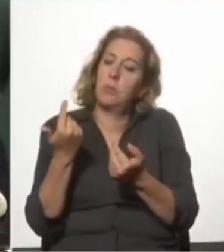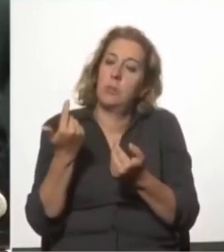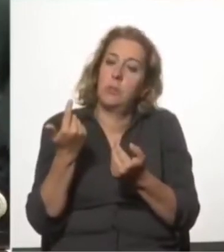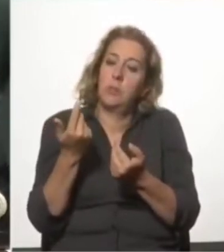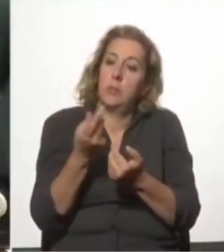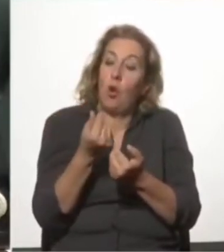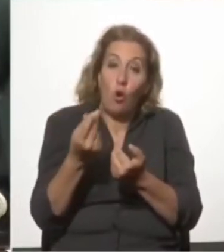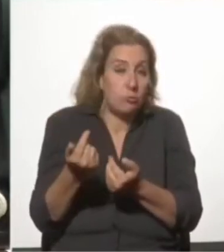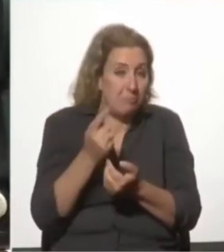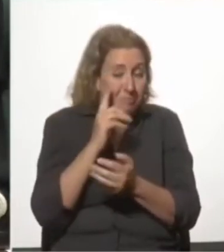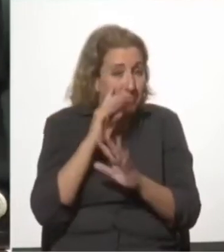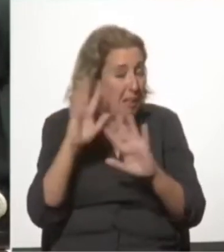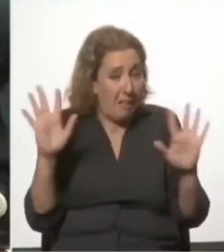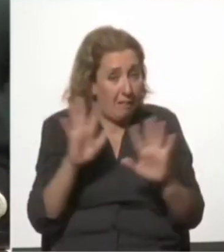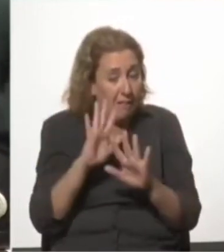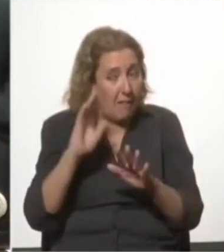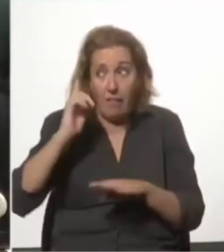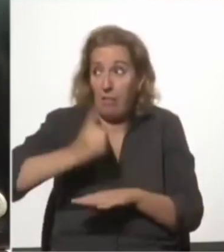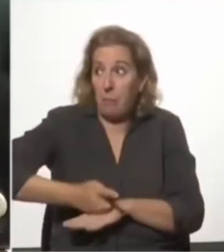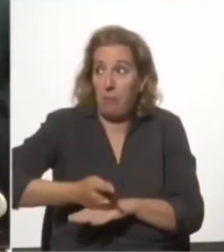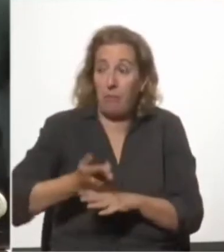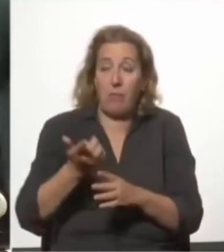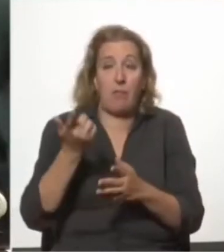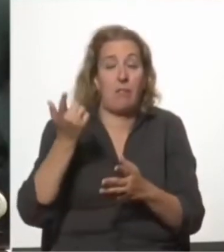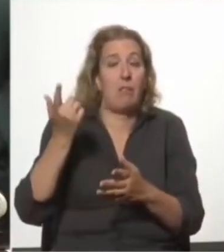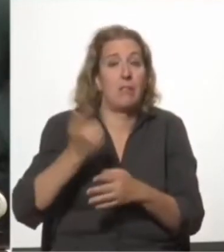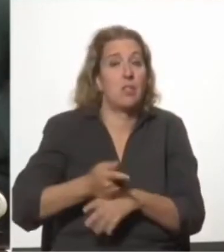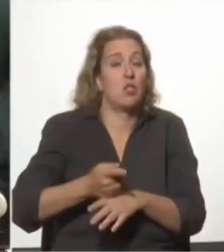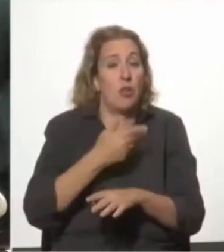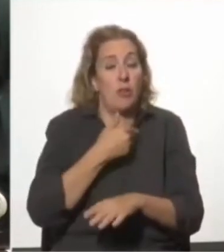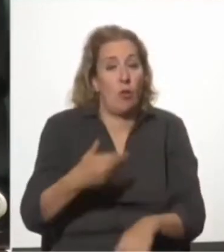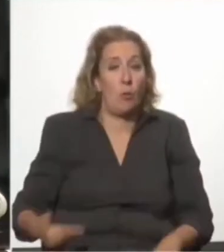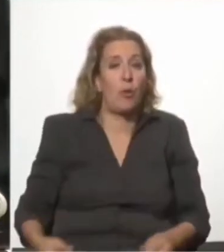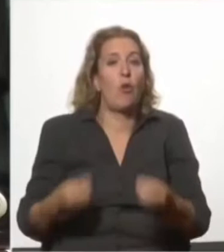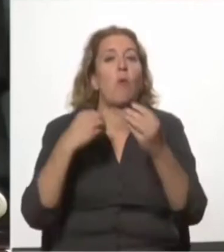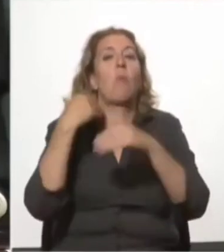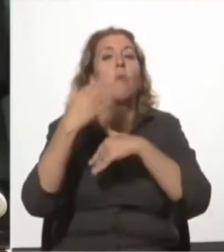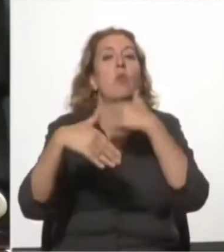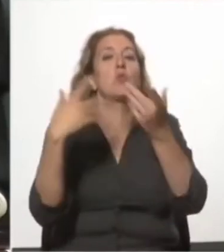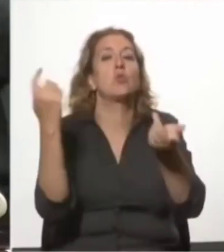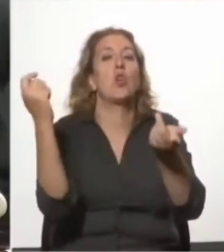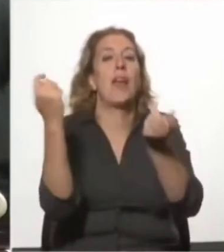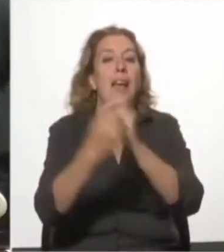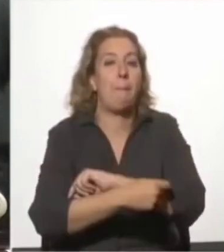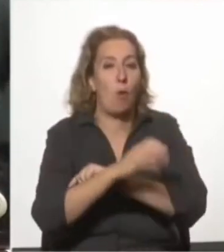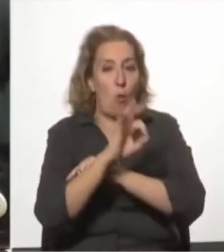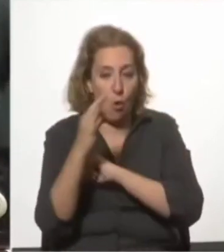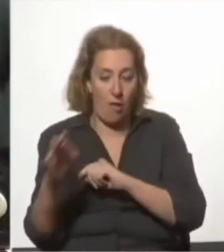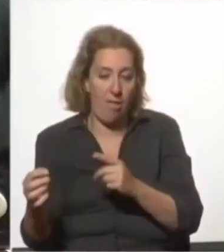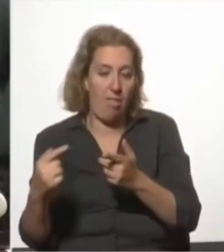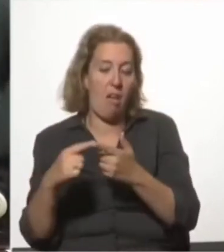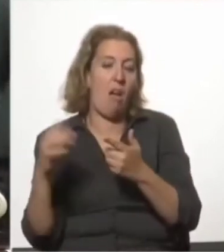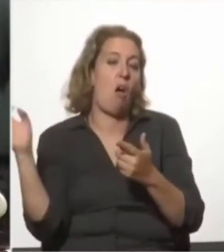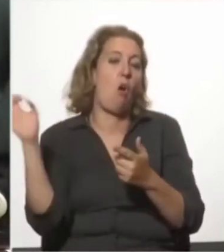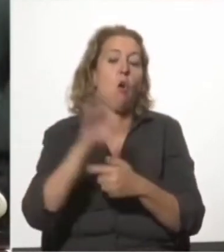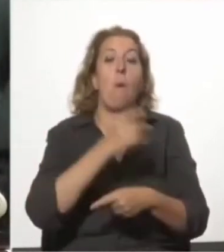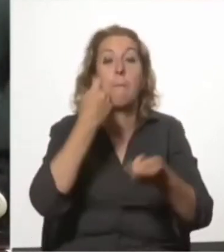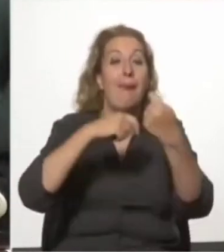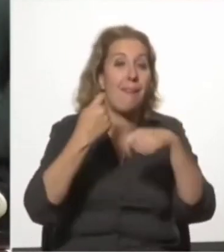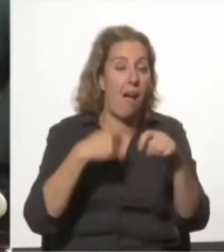de gobierno. El precio del petróleo, cómo evoluciona el tipo de cambio o en temas de